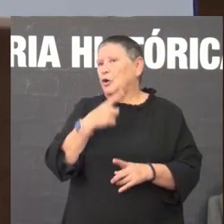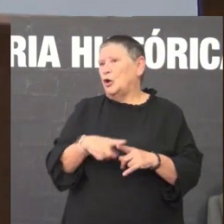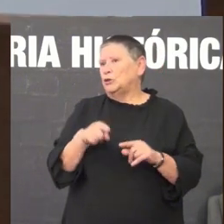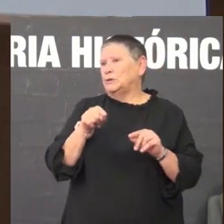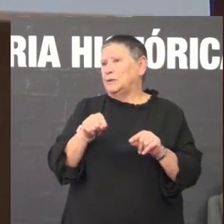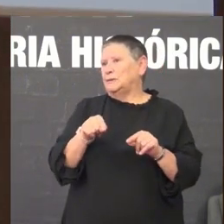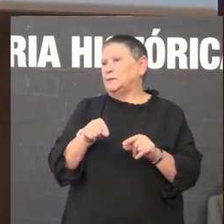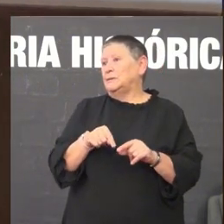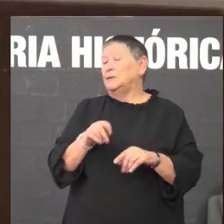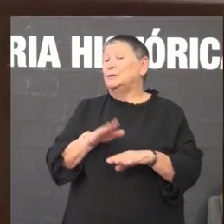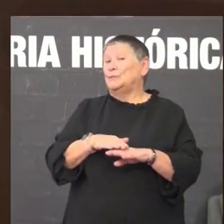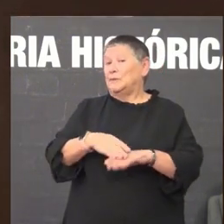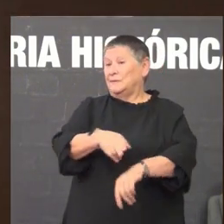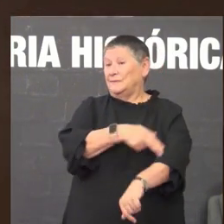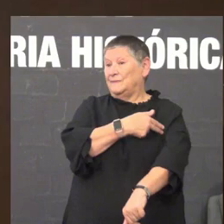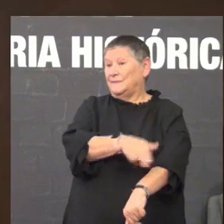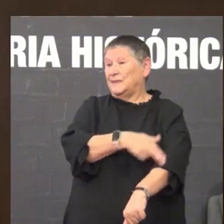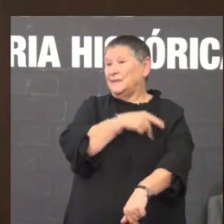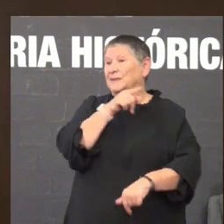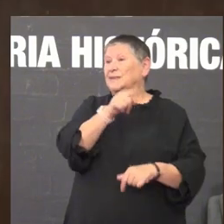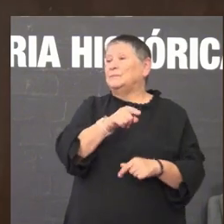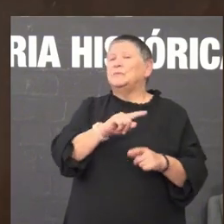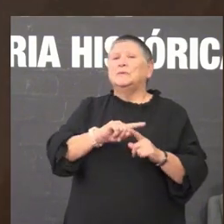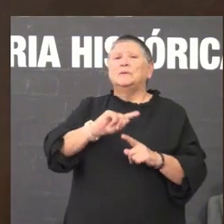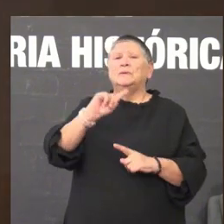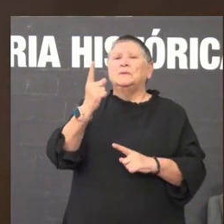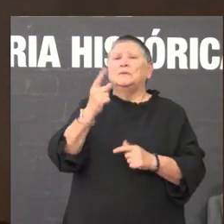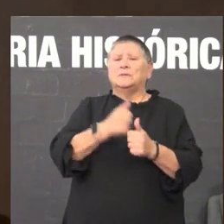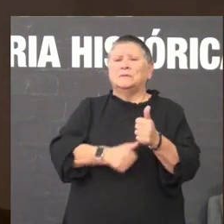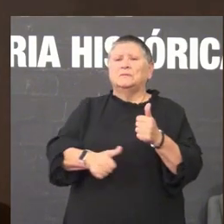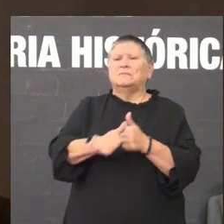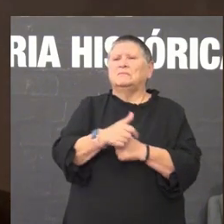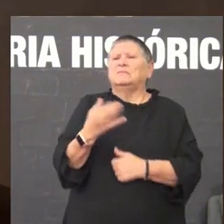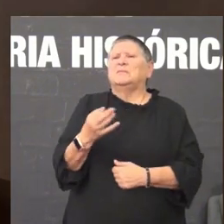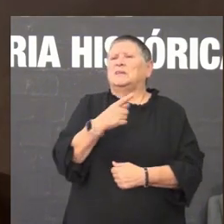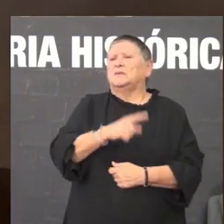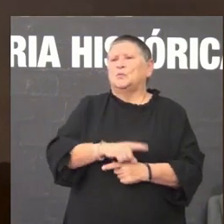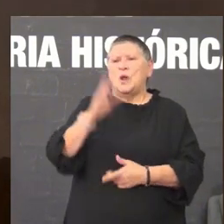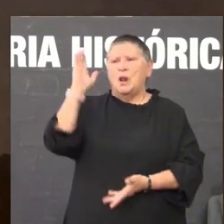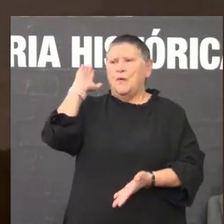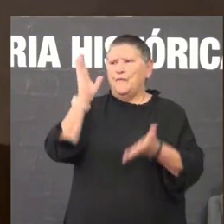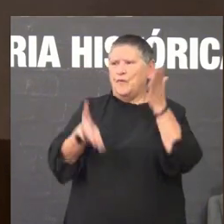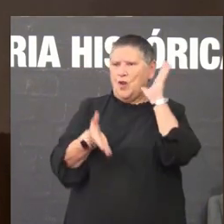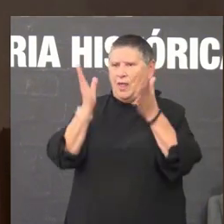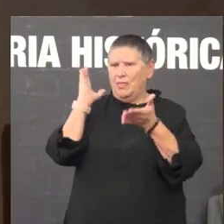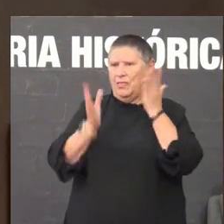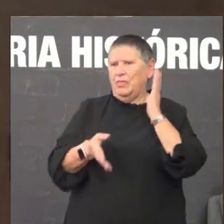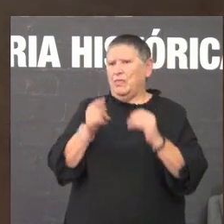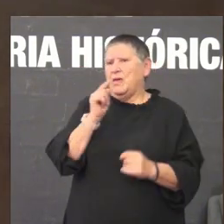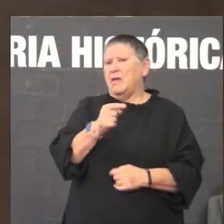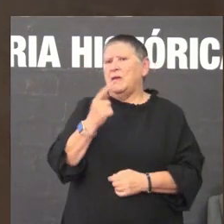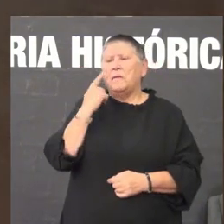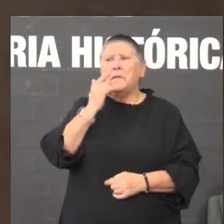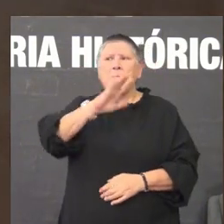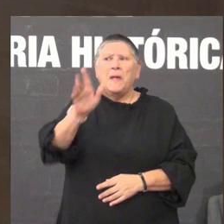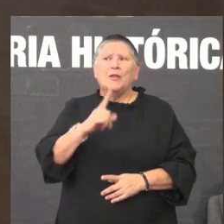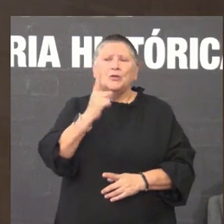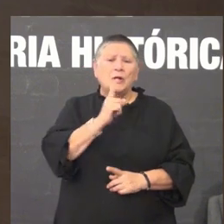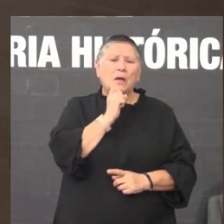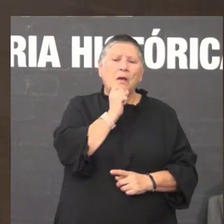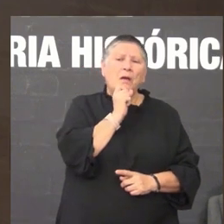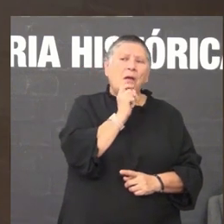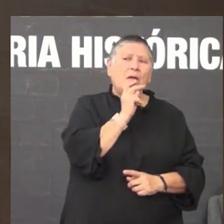porque o franquismo ten como elemento fundante a violencia mas as veces pensamos que esa violencia só acontece nos primeiros anos